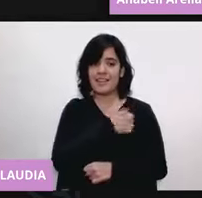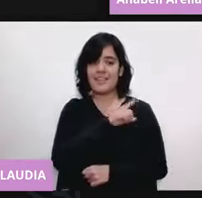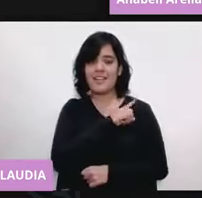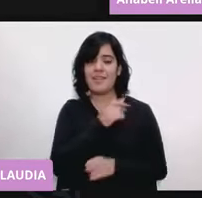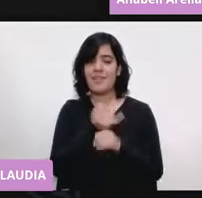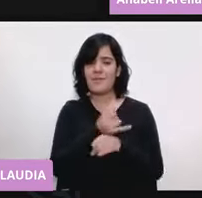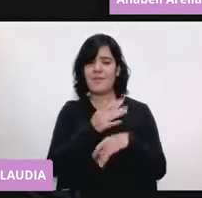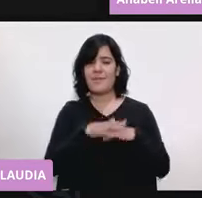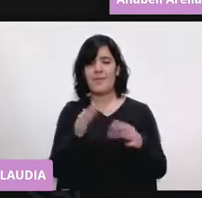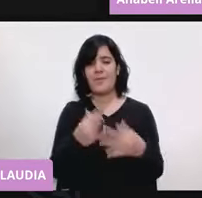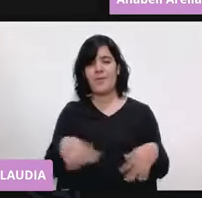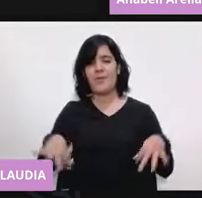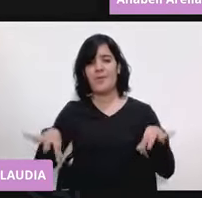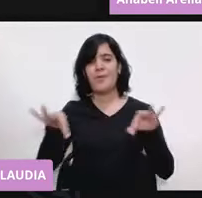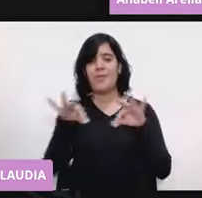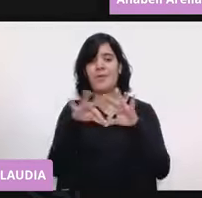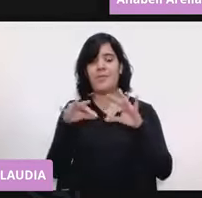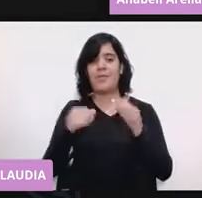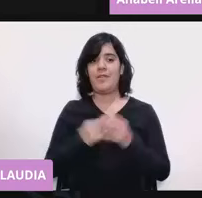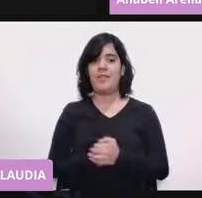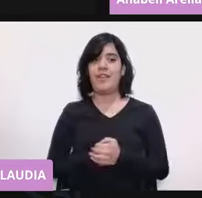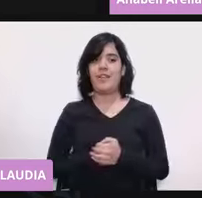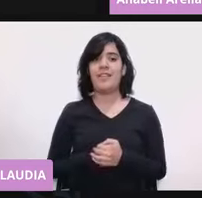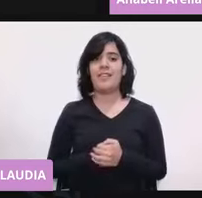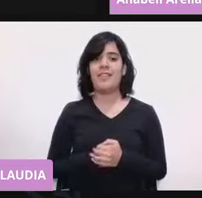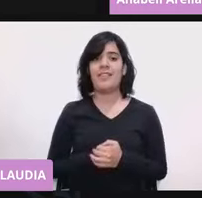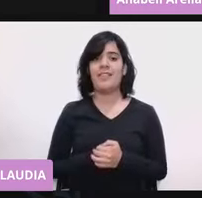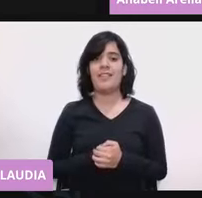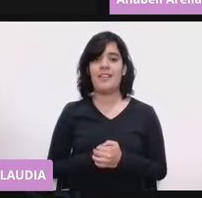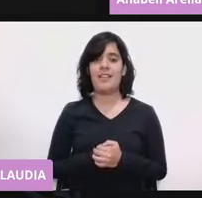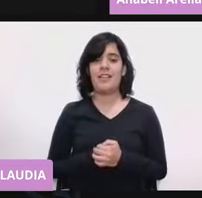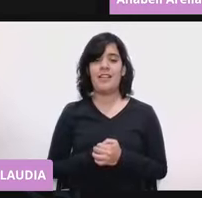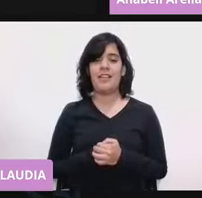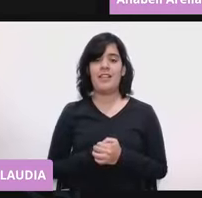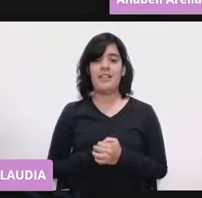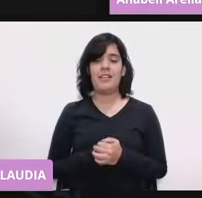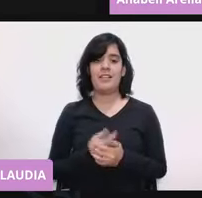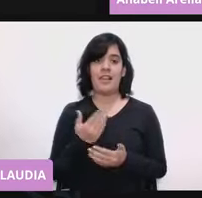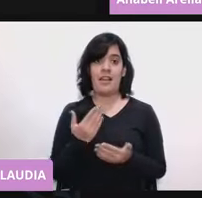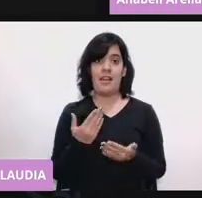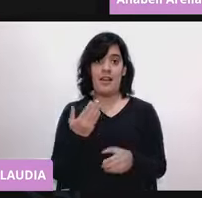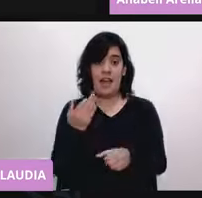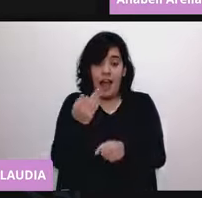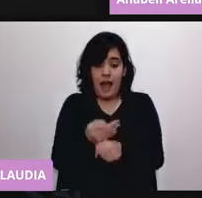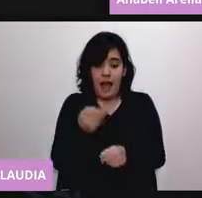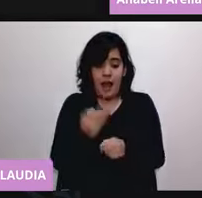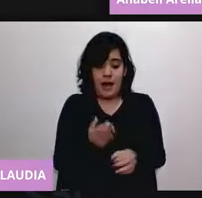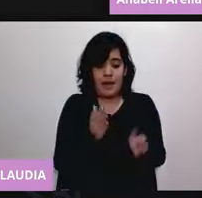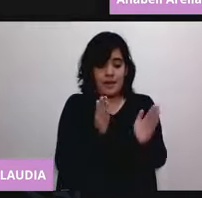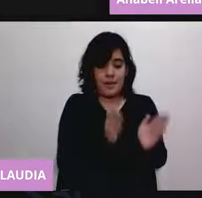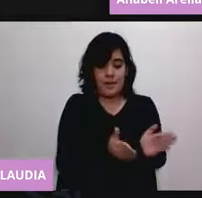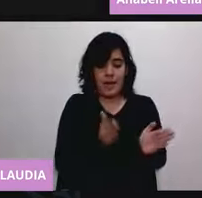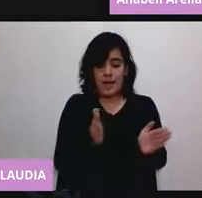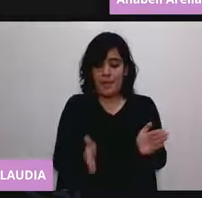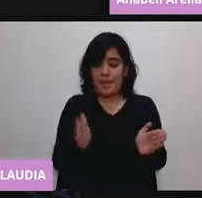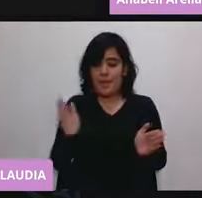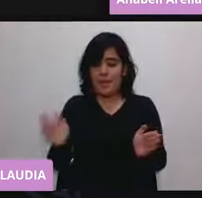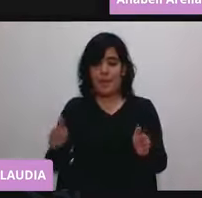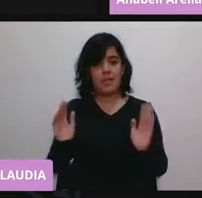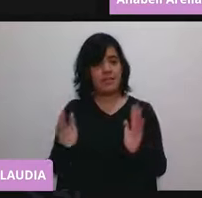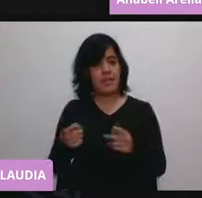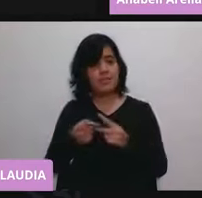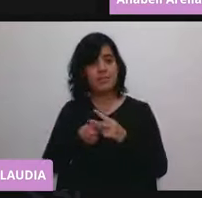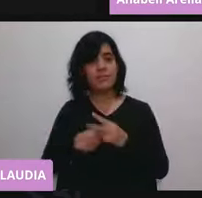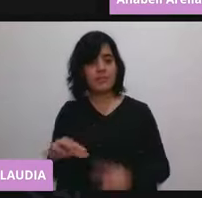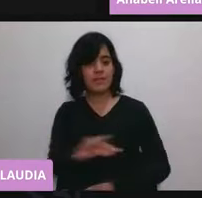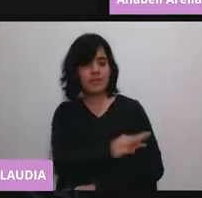sumamente importante. Y más ahora que están ya este proceso de vacunación hoy con las personas mayores.